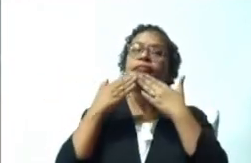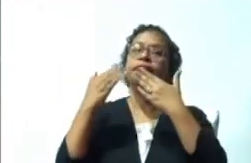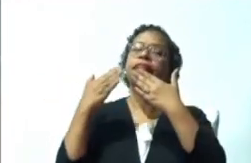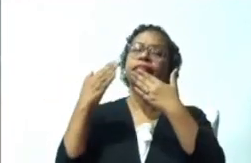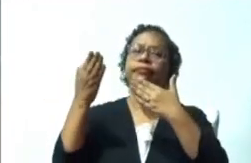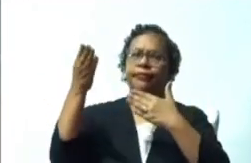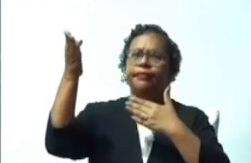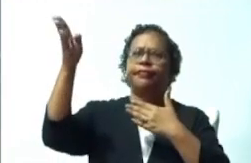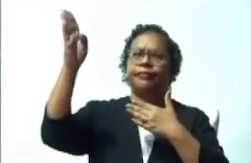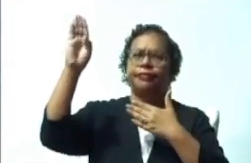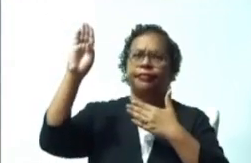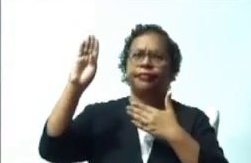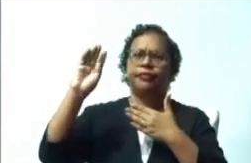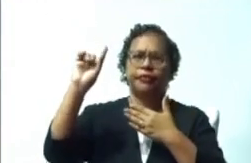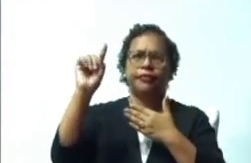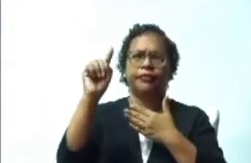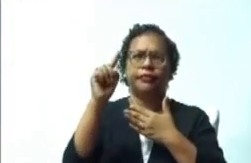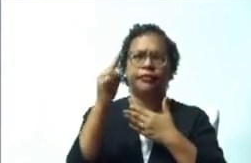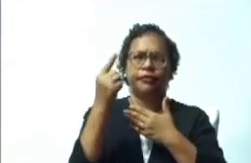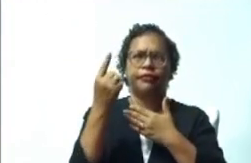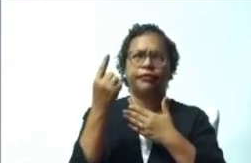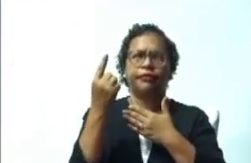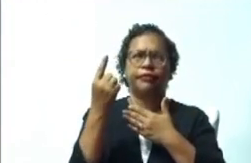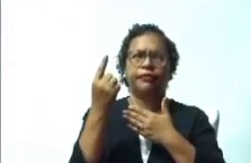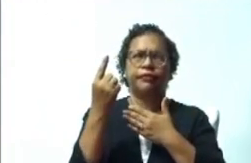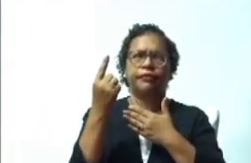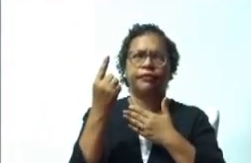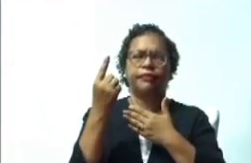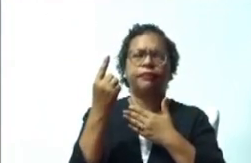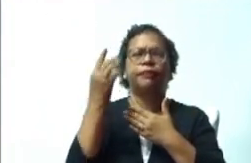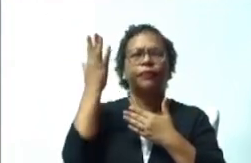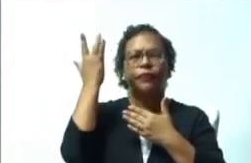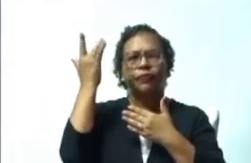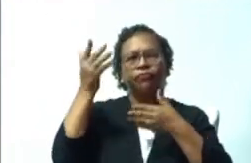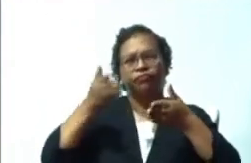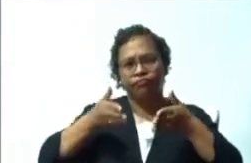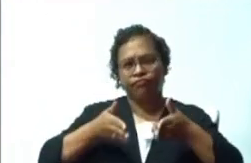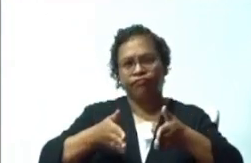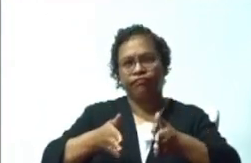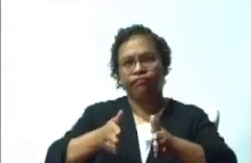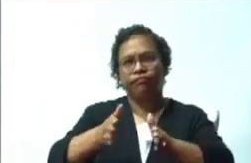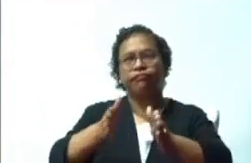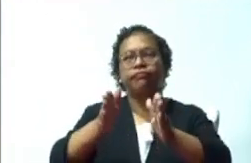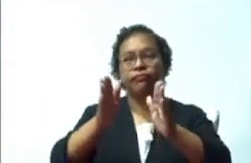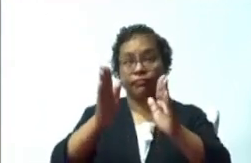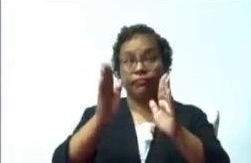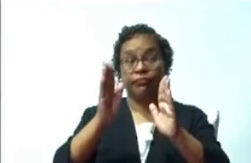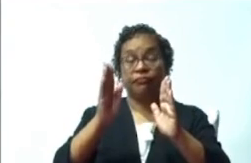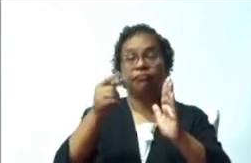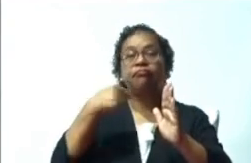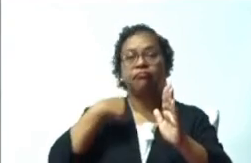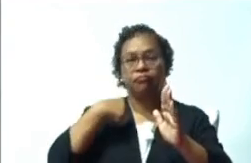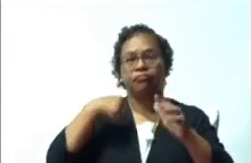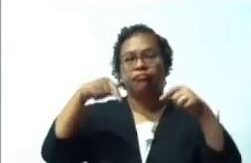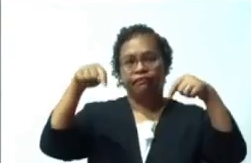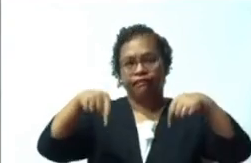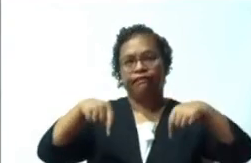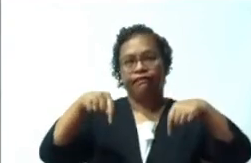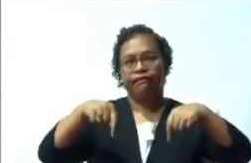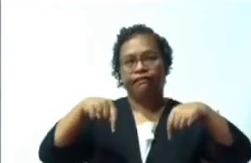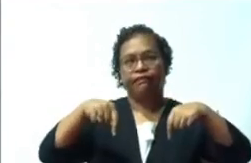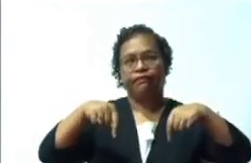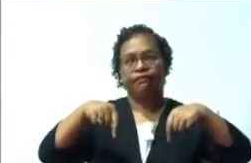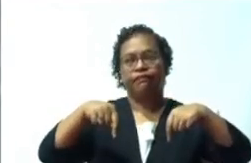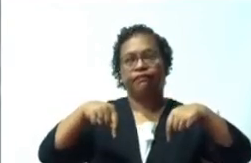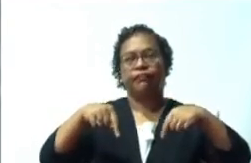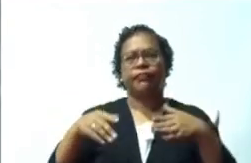primero, por permitirme estar aquí. Y dar